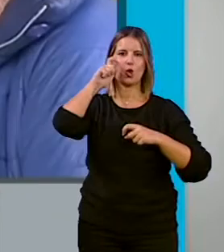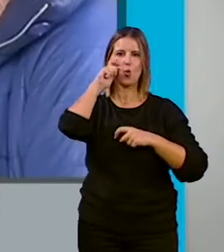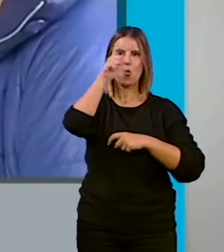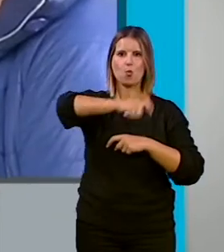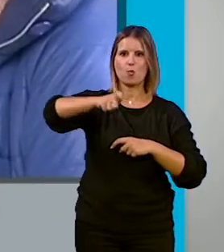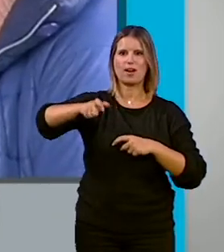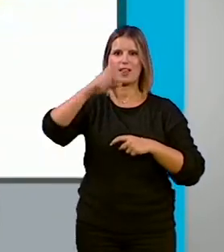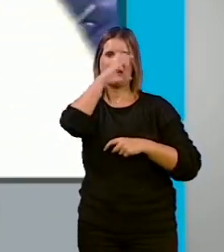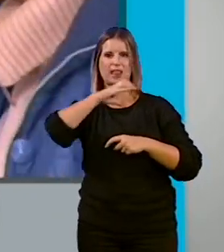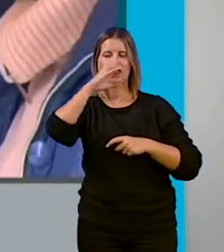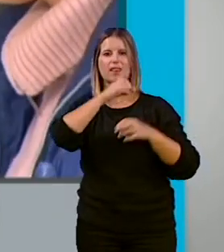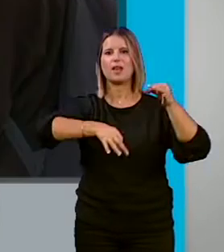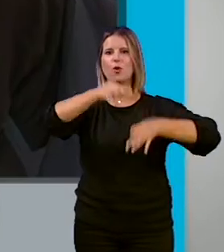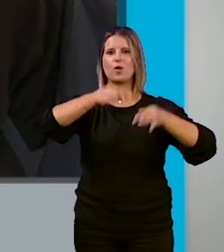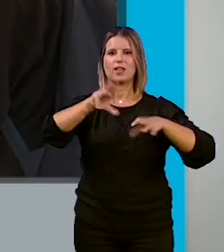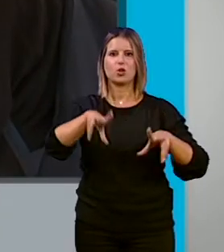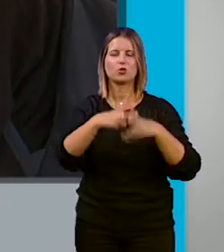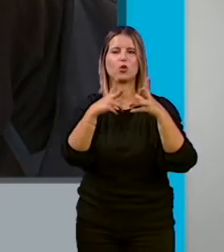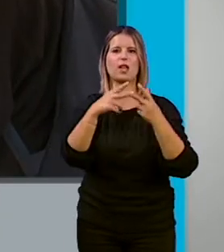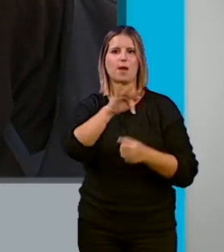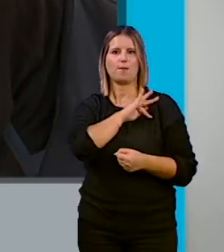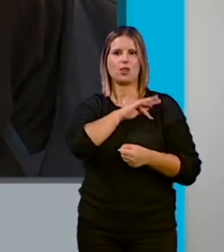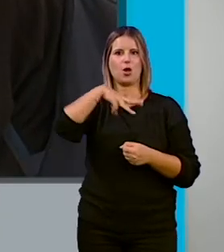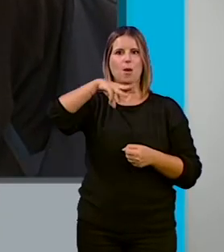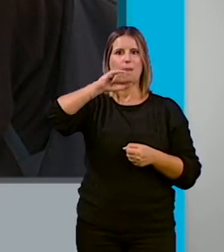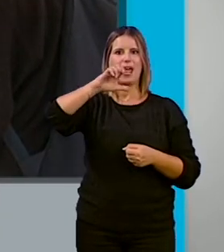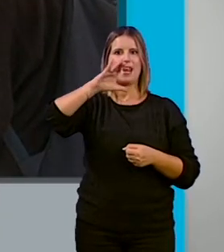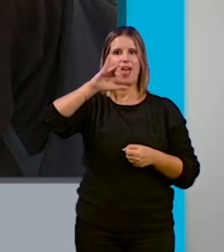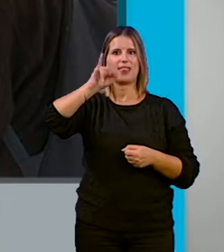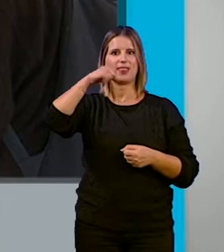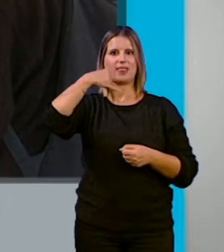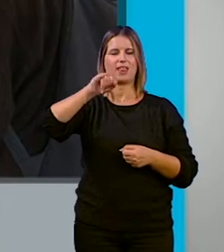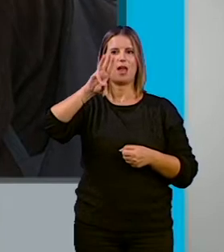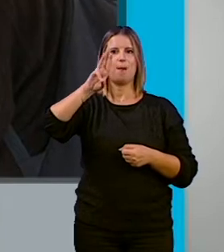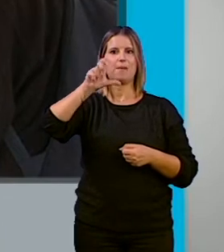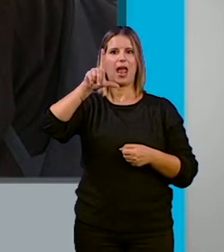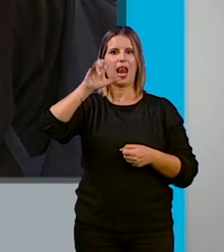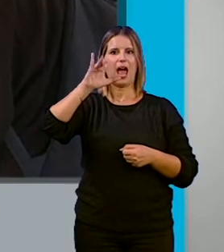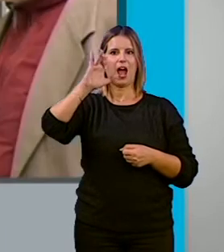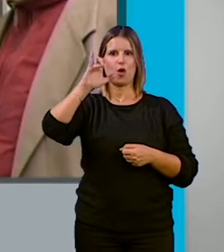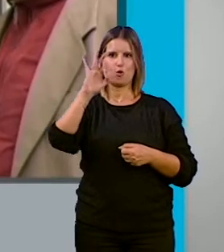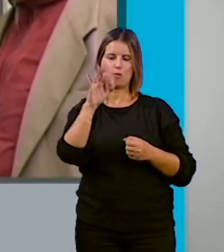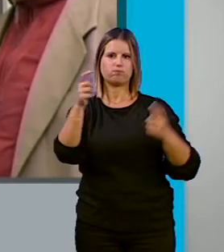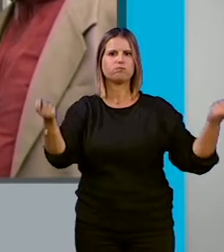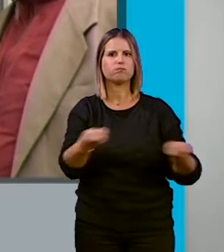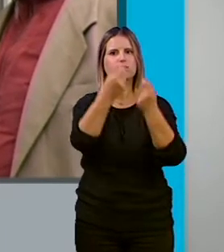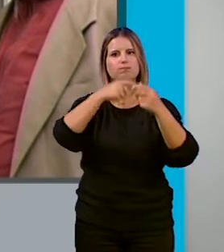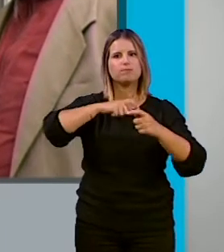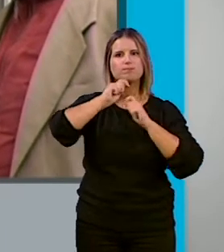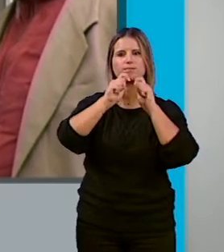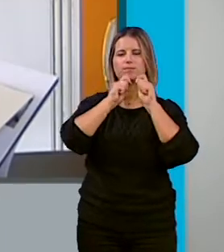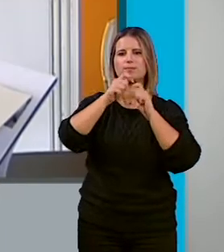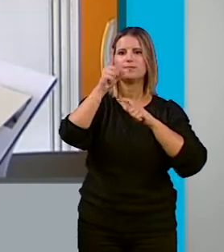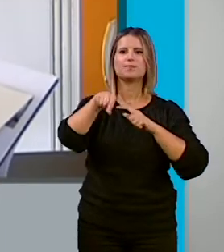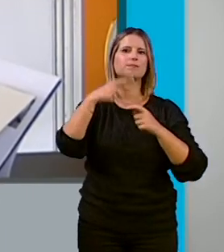Ciencio Jurídico Sociales y Premio Internacional Menéndez Pelayo, según ha informado la organización en una nota de prensa. La autora del cartel de esta edición